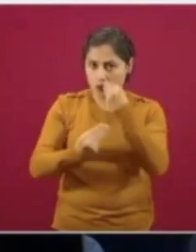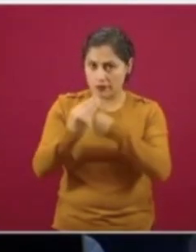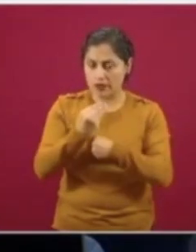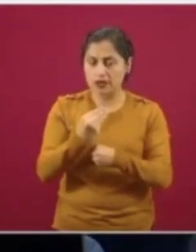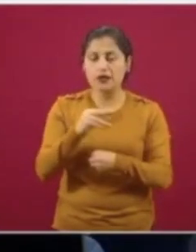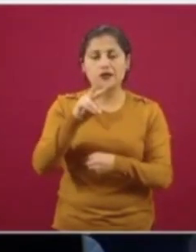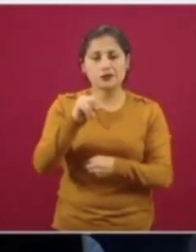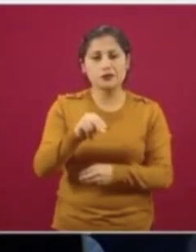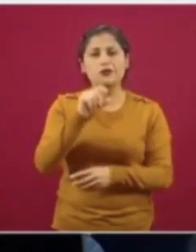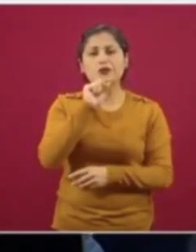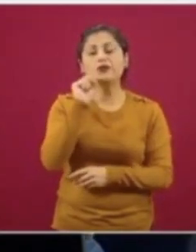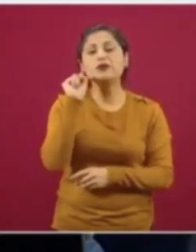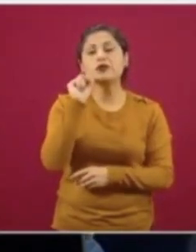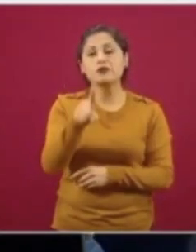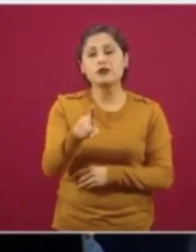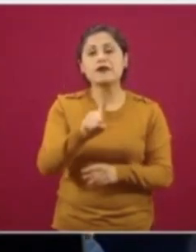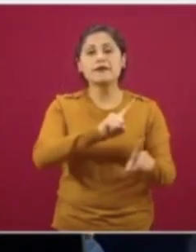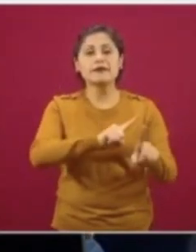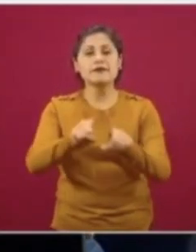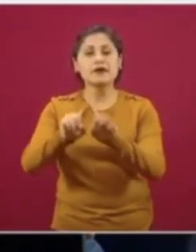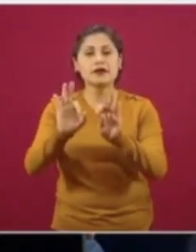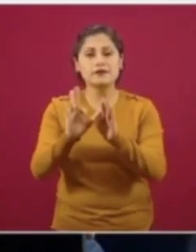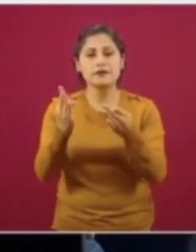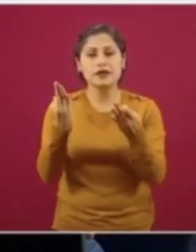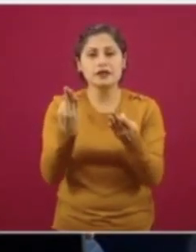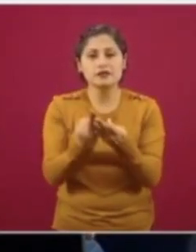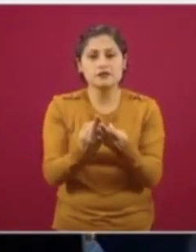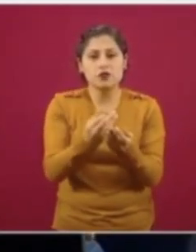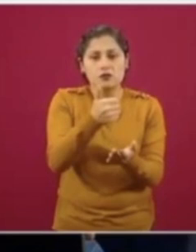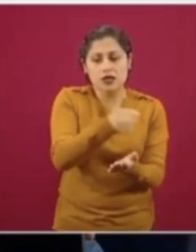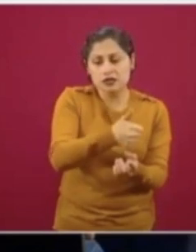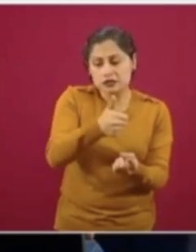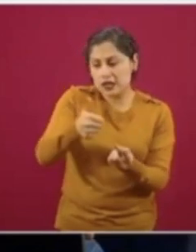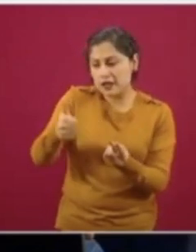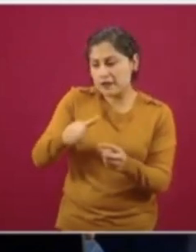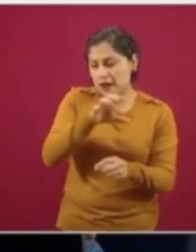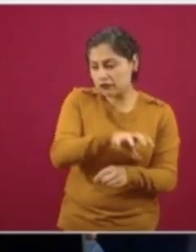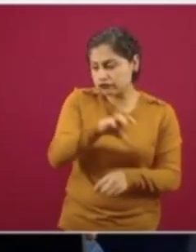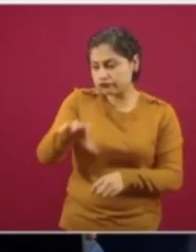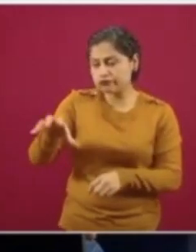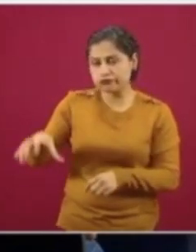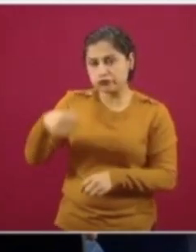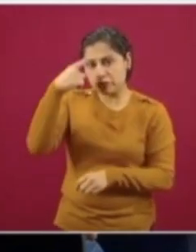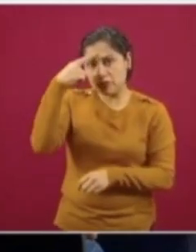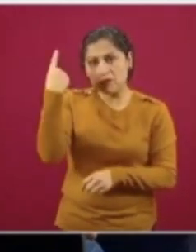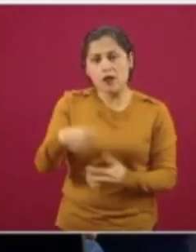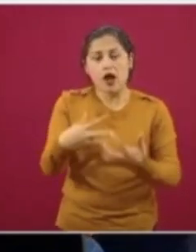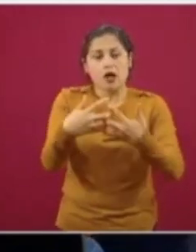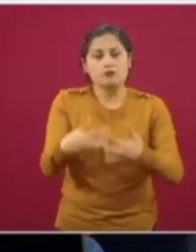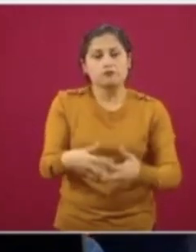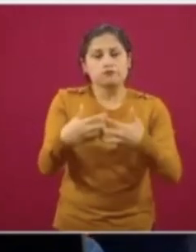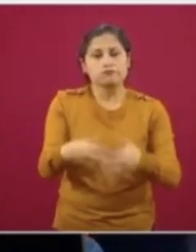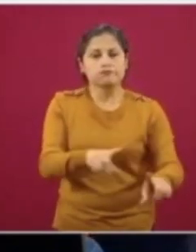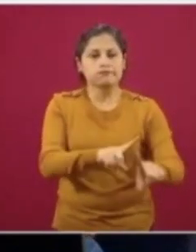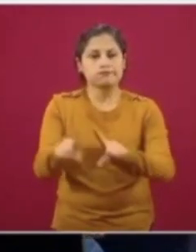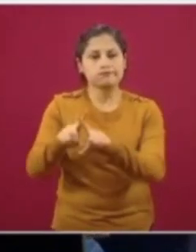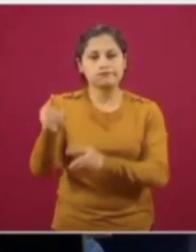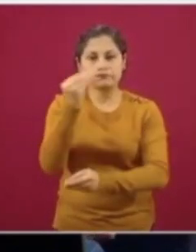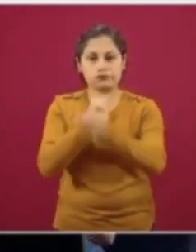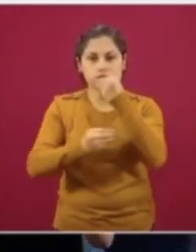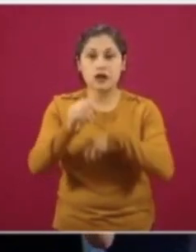de producir los medios, los insumos necesarios para la producción de esos alimentos y también la